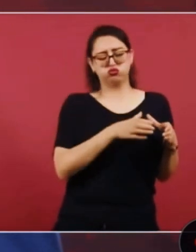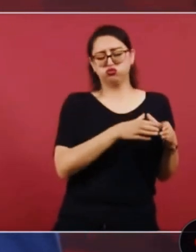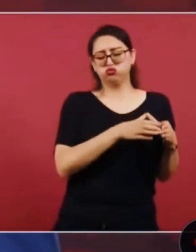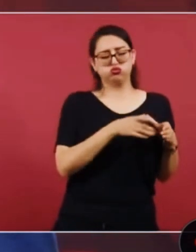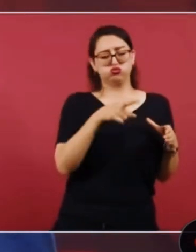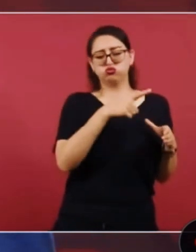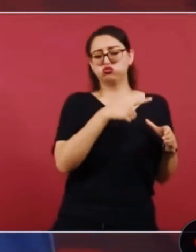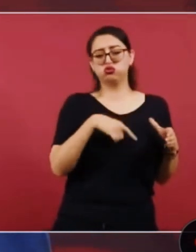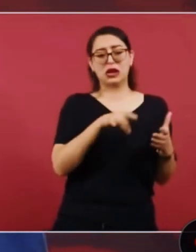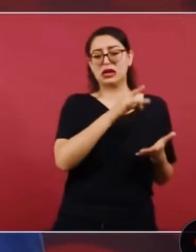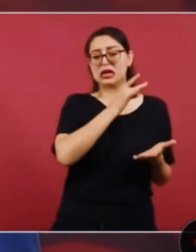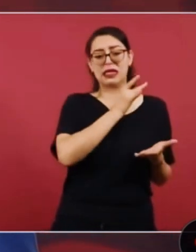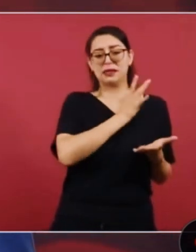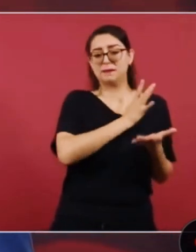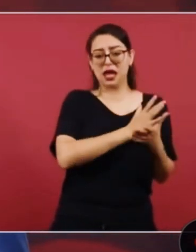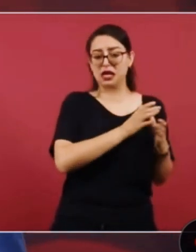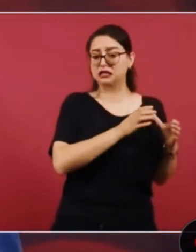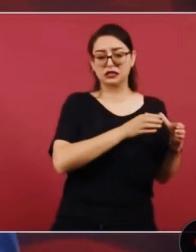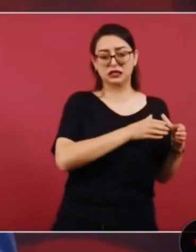eminencias